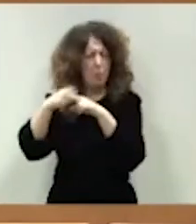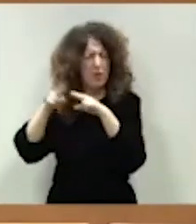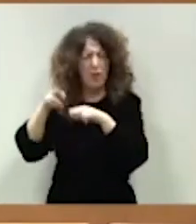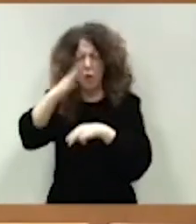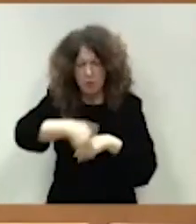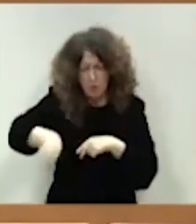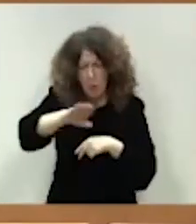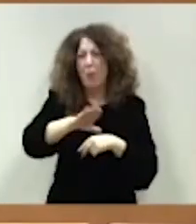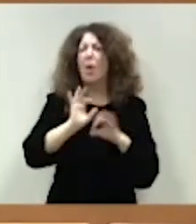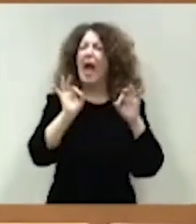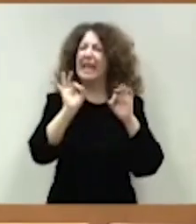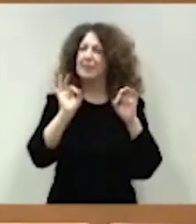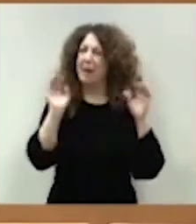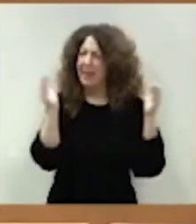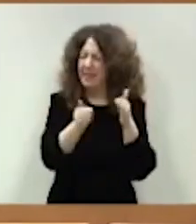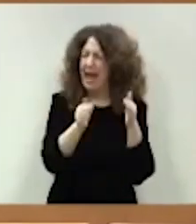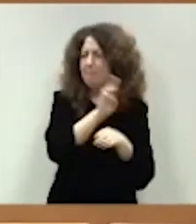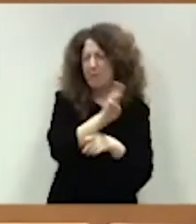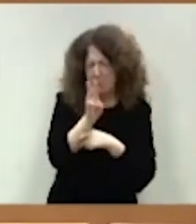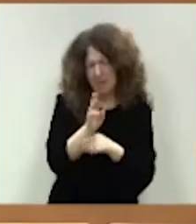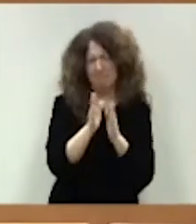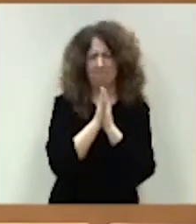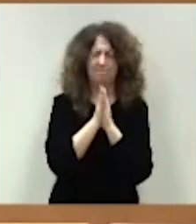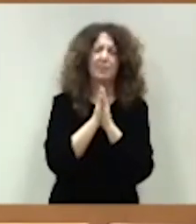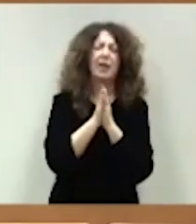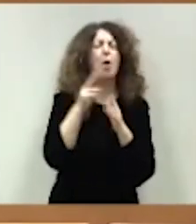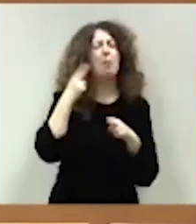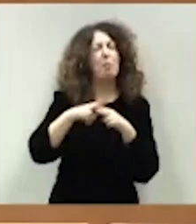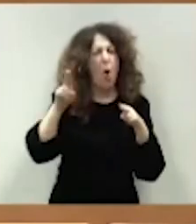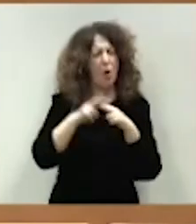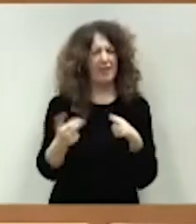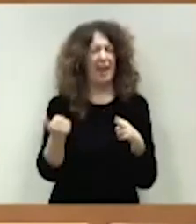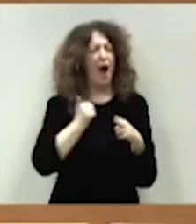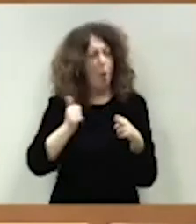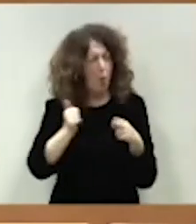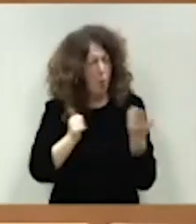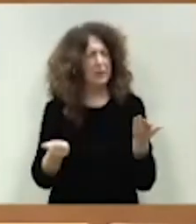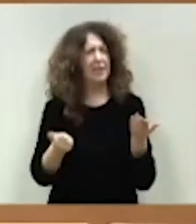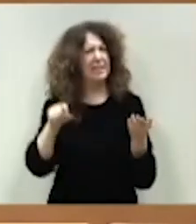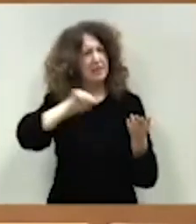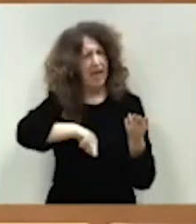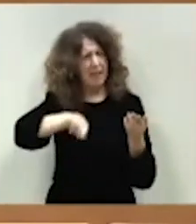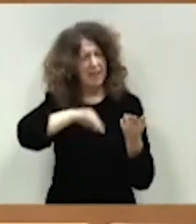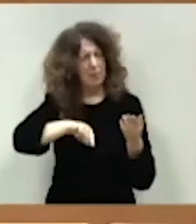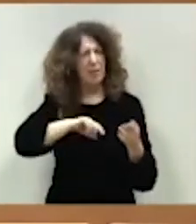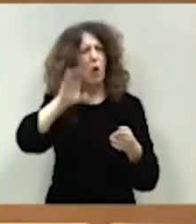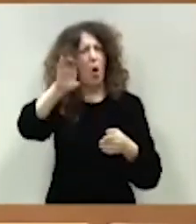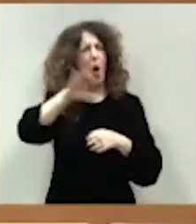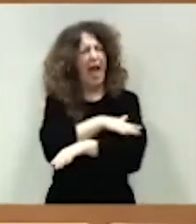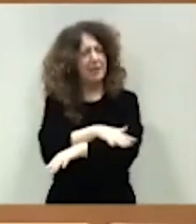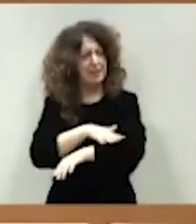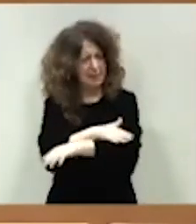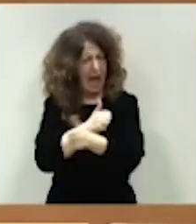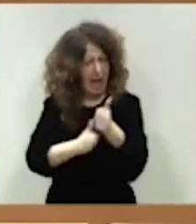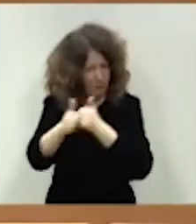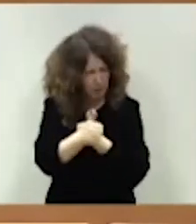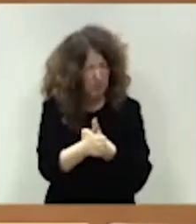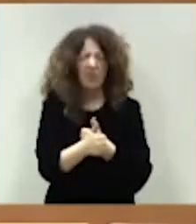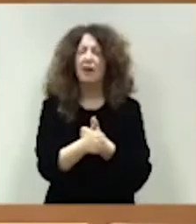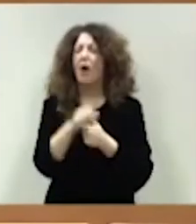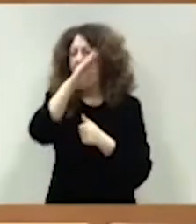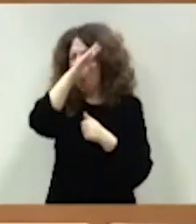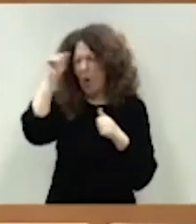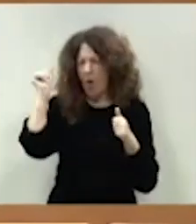Popular, vuelva a la política útil, vuelva al sentido de Estado y, sobre todo, deja atrás una